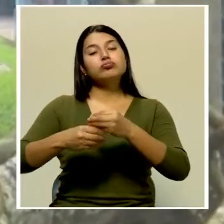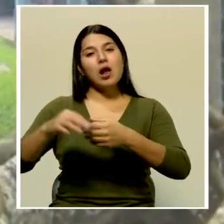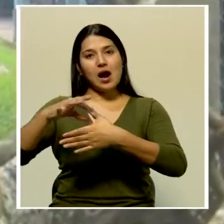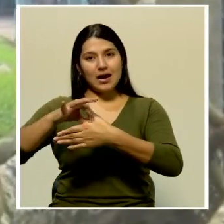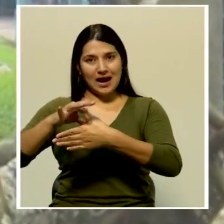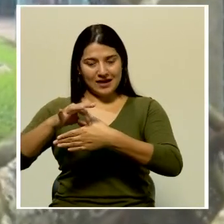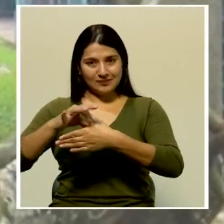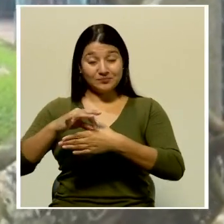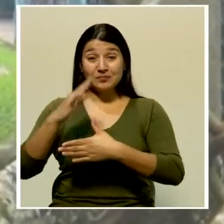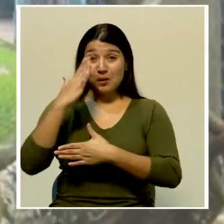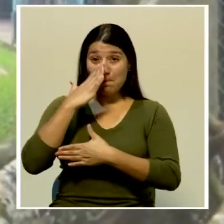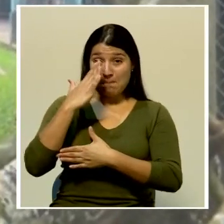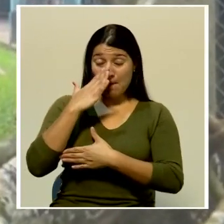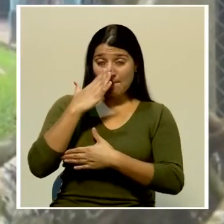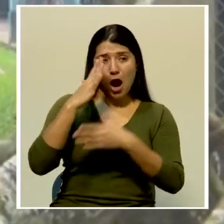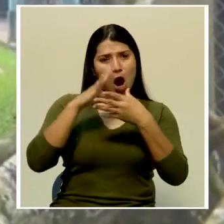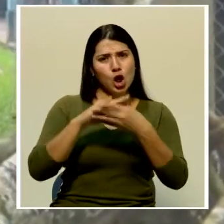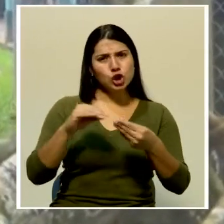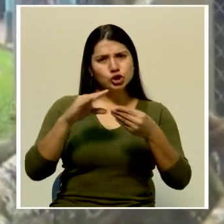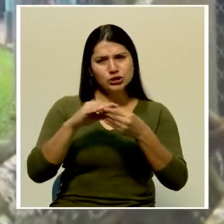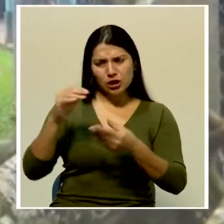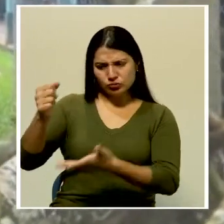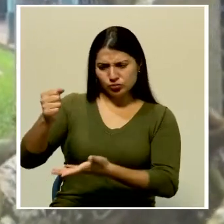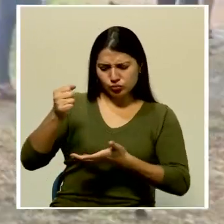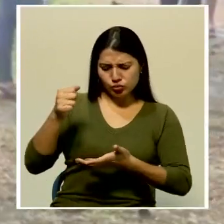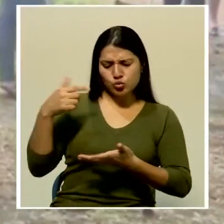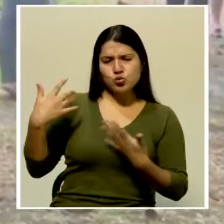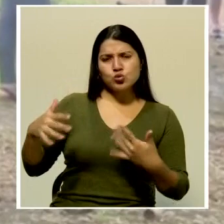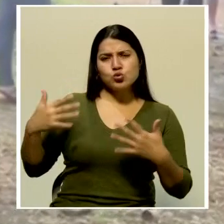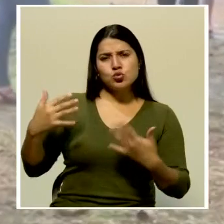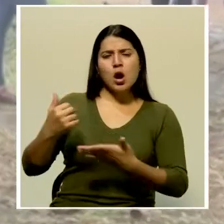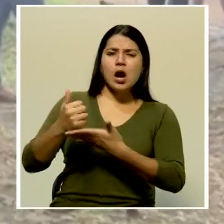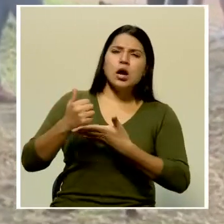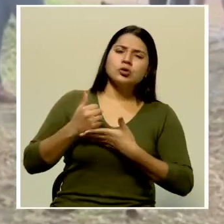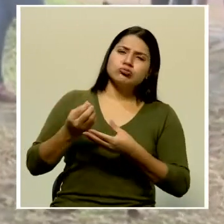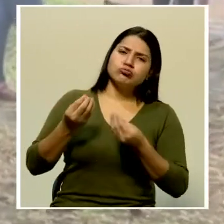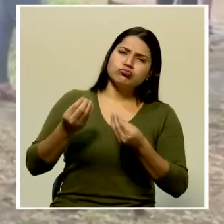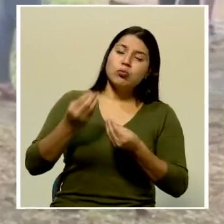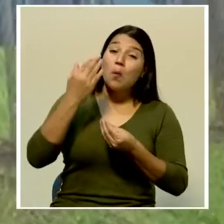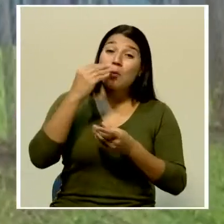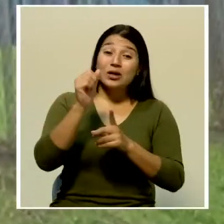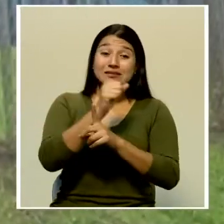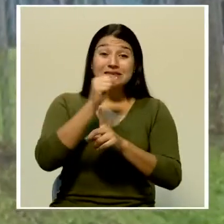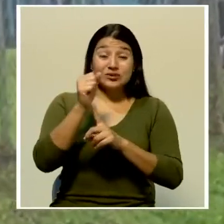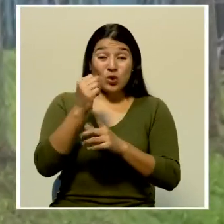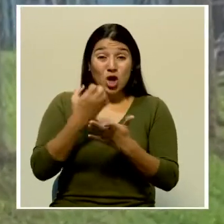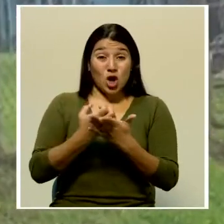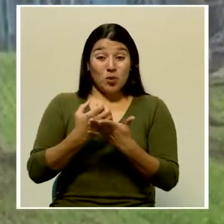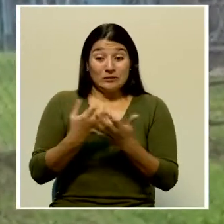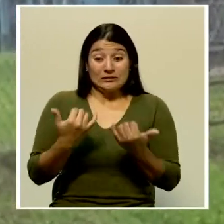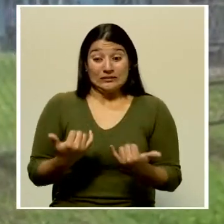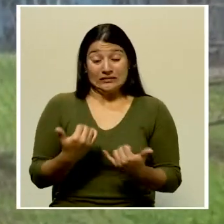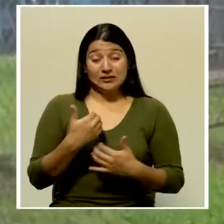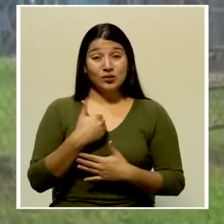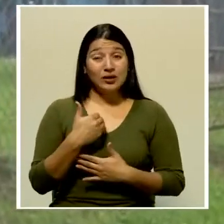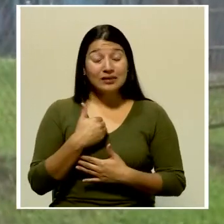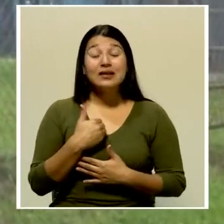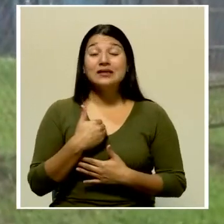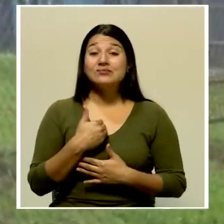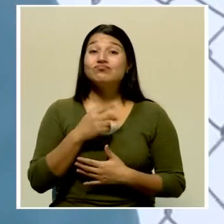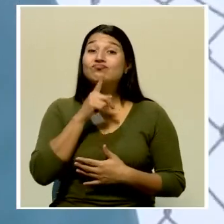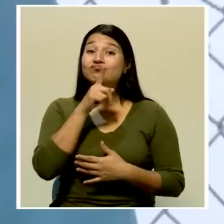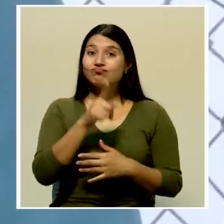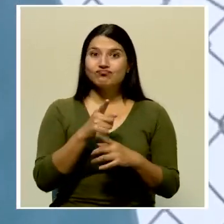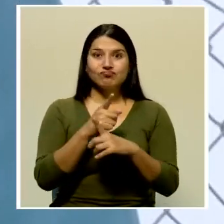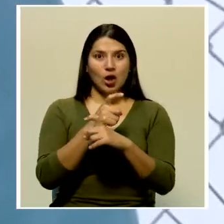Las madres de familia contaron que estos diarios han sido de gran ayuda pues la situación económica a la que se han tenido que enfrentar estos meses ha sido